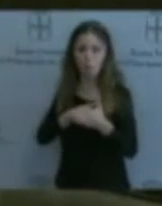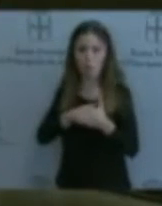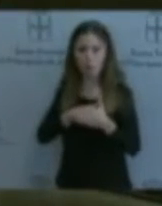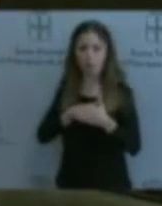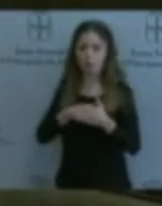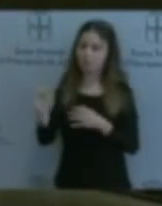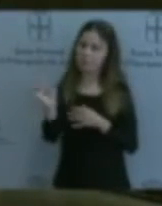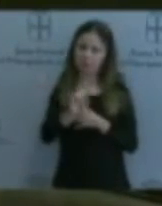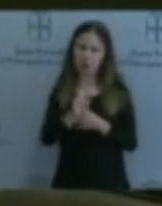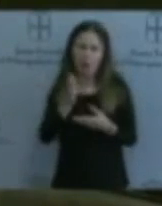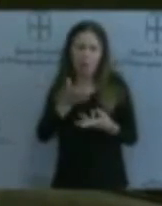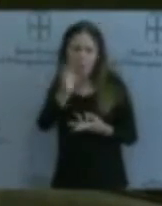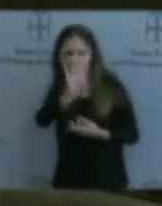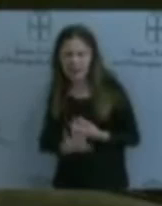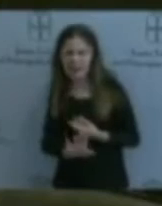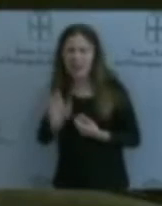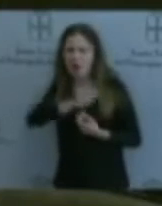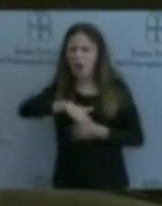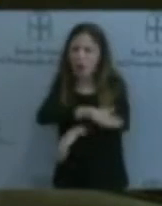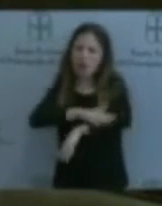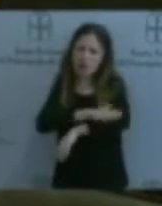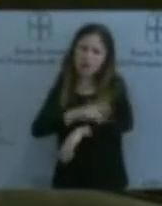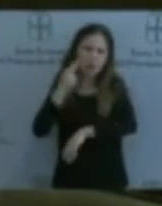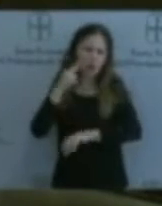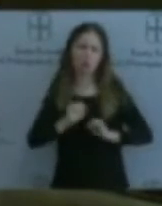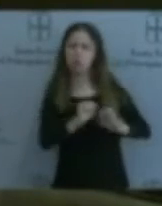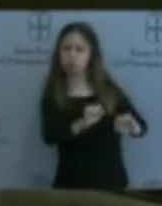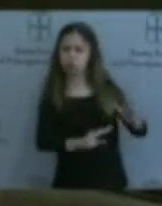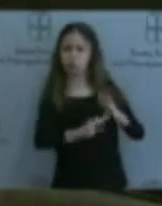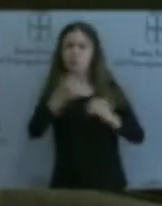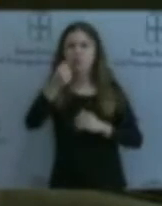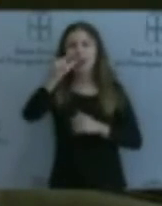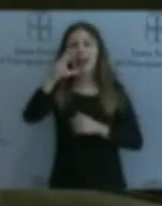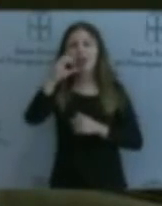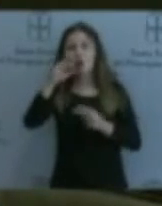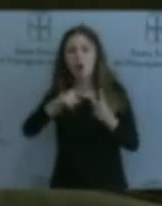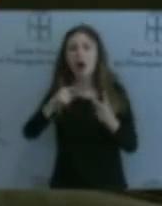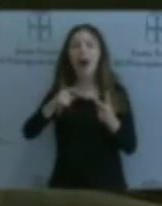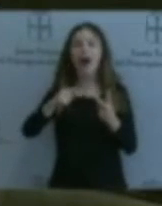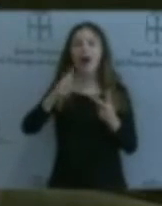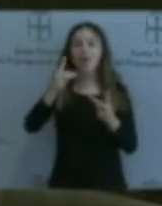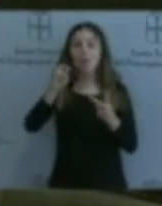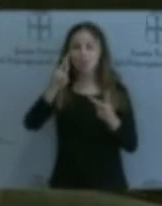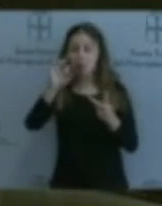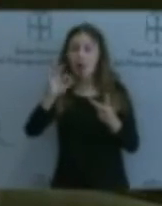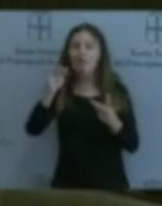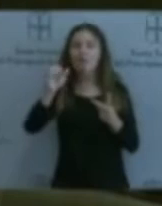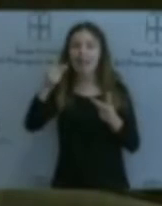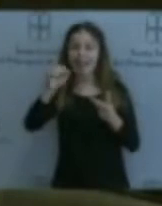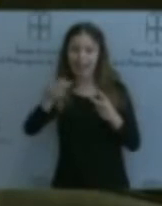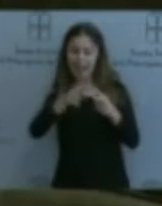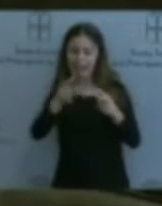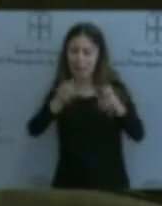este Gobierno. Le suena a Alcoa, le suena a Dura Fulguera, dos empresas fundamentales en Asturias que, además, sostienen el empleo y que son más que